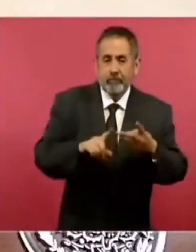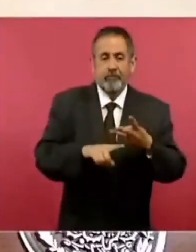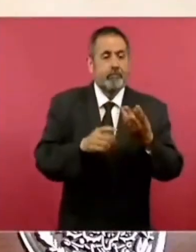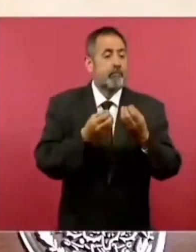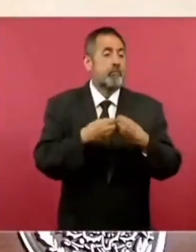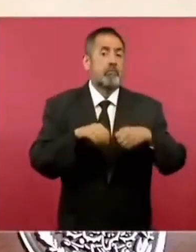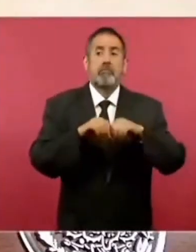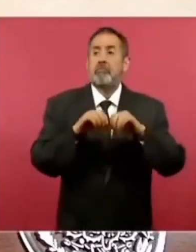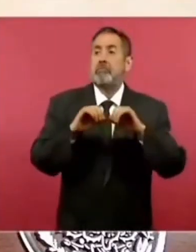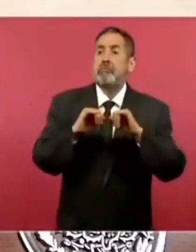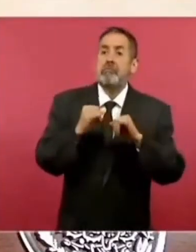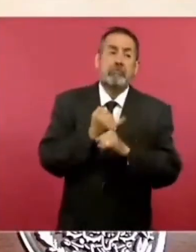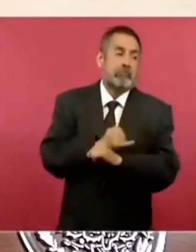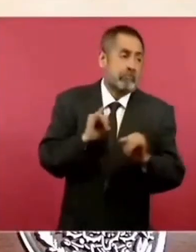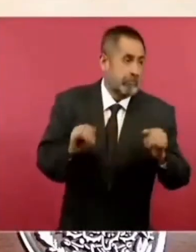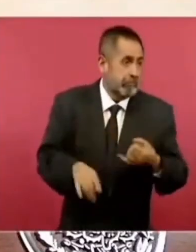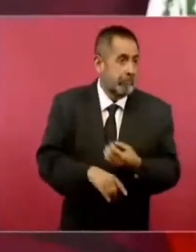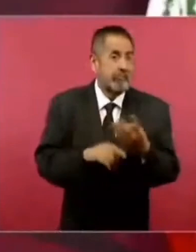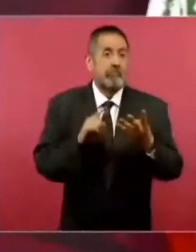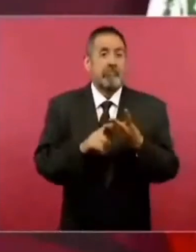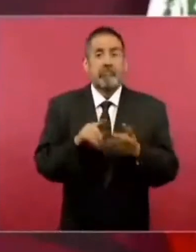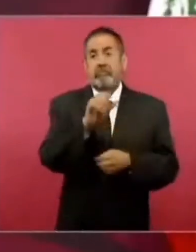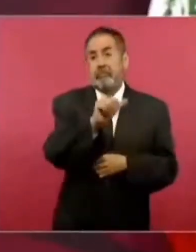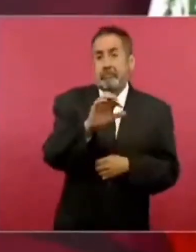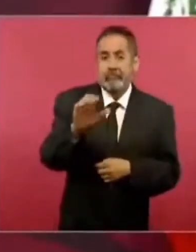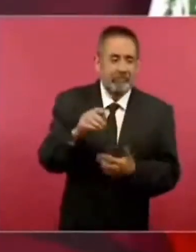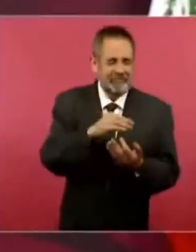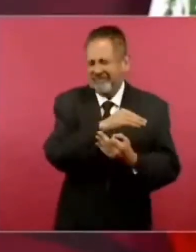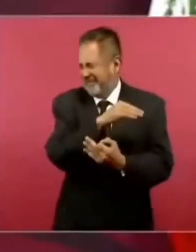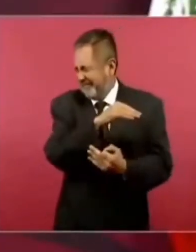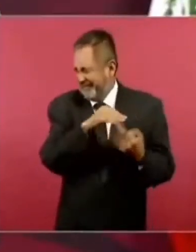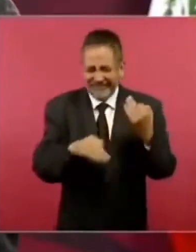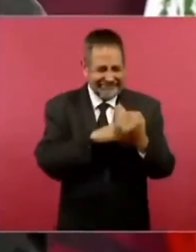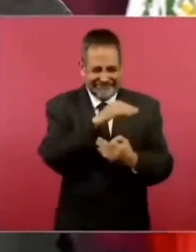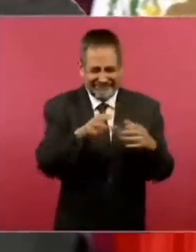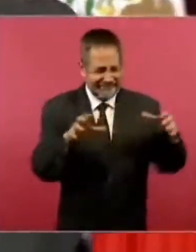independientes organizaciones de la sociedad civil todos